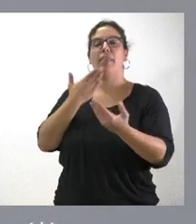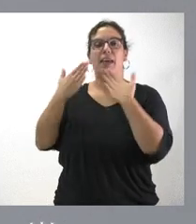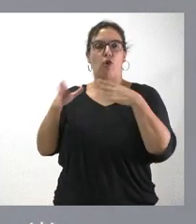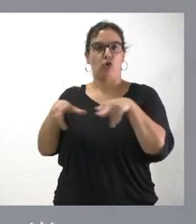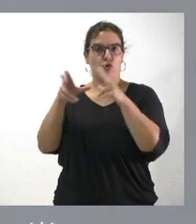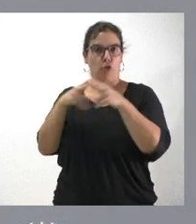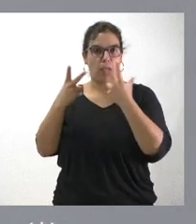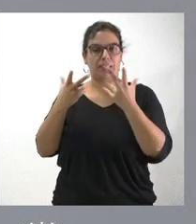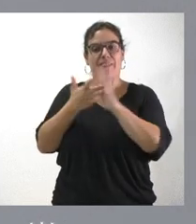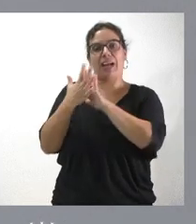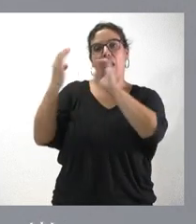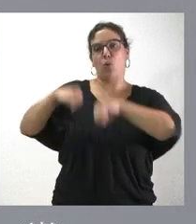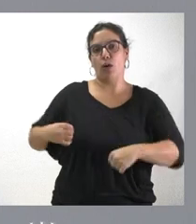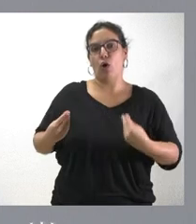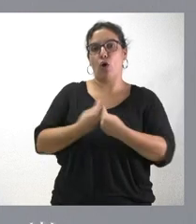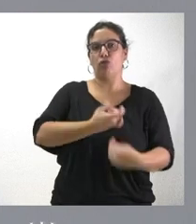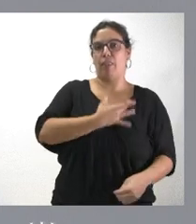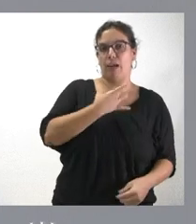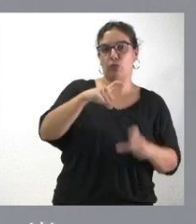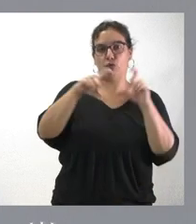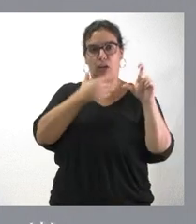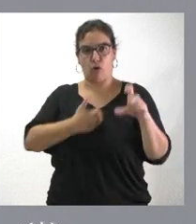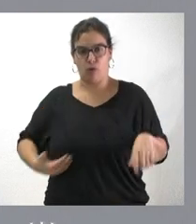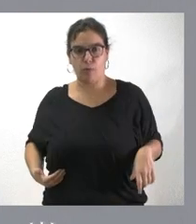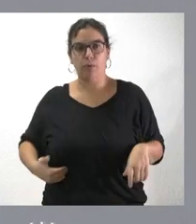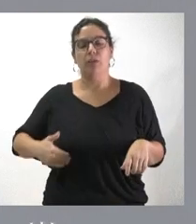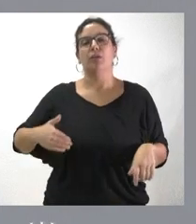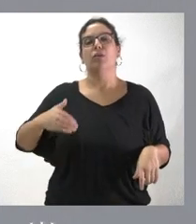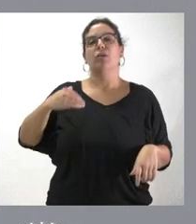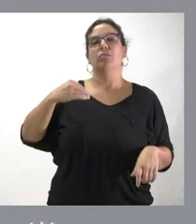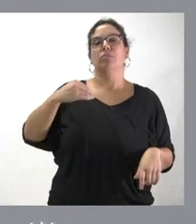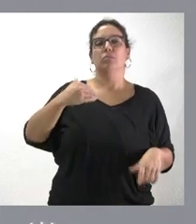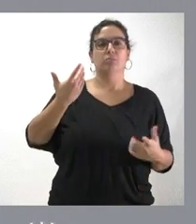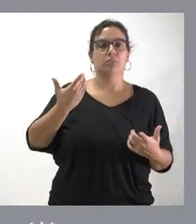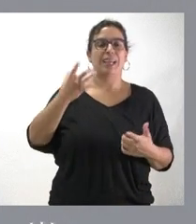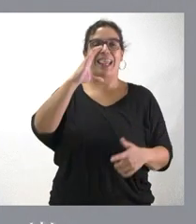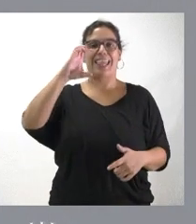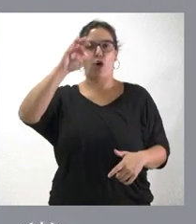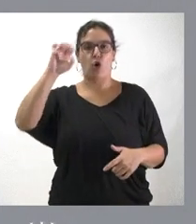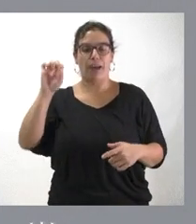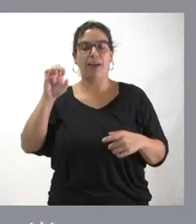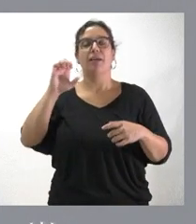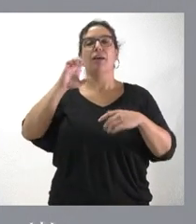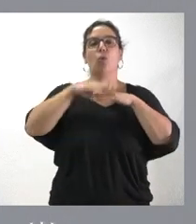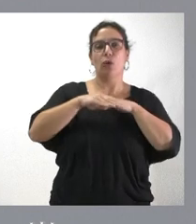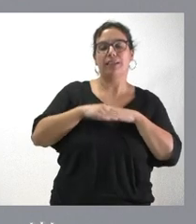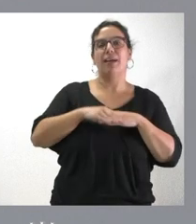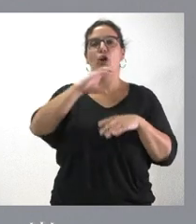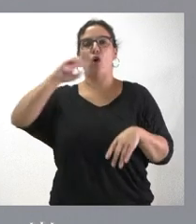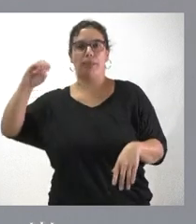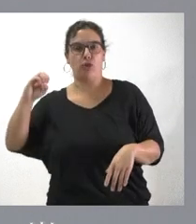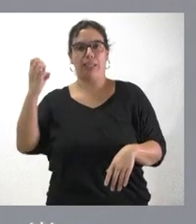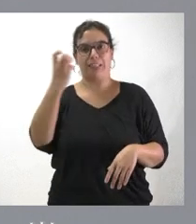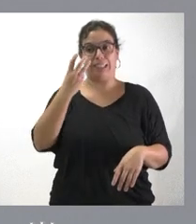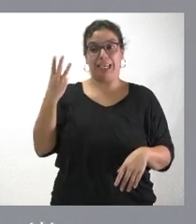del acuerdo con los agentes sociales económicos y del acuerdo con COE Castilla y León, con UGT y con comisiones obreras y, por tanto, un reflejo